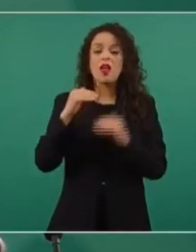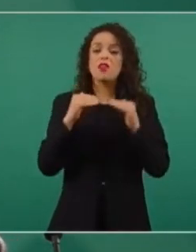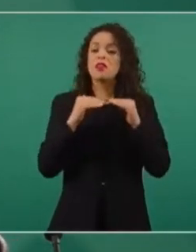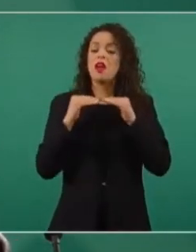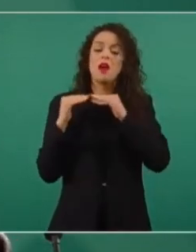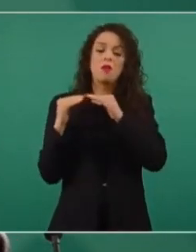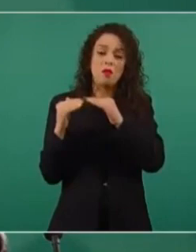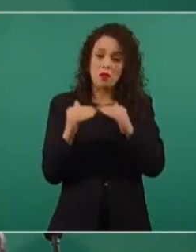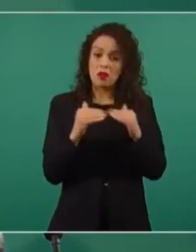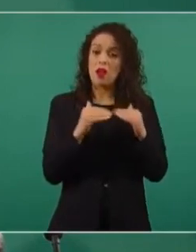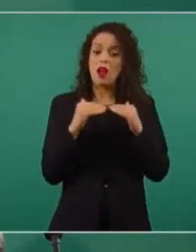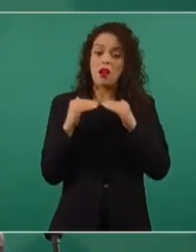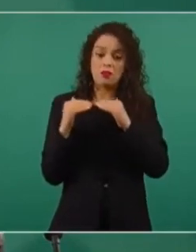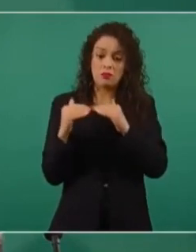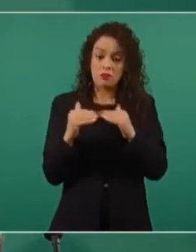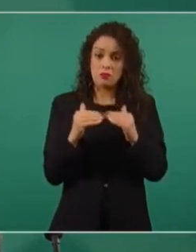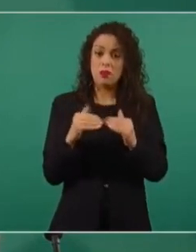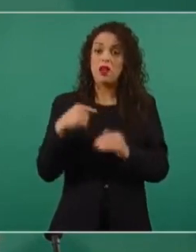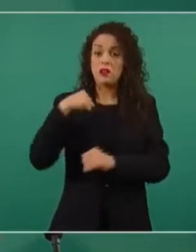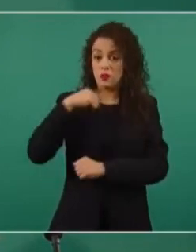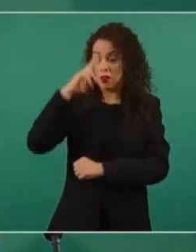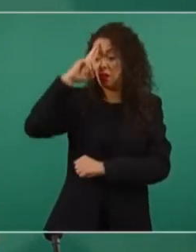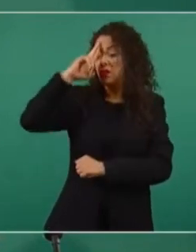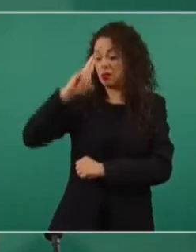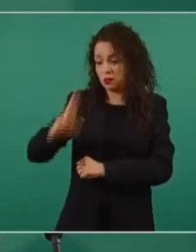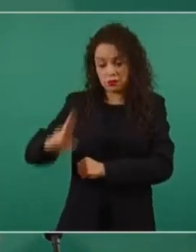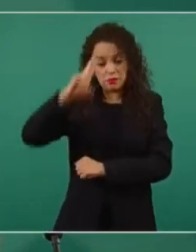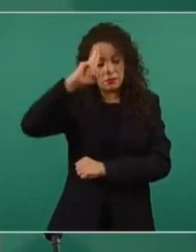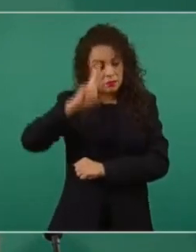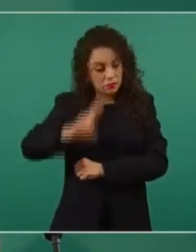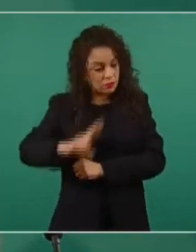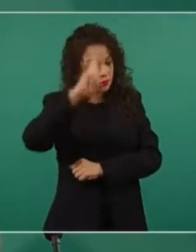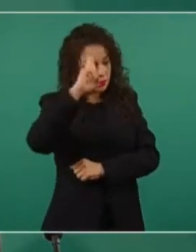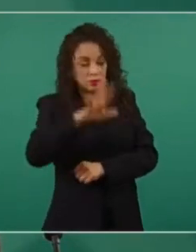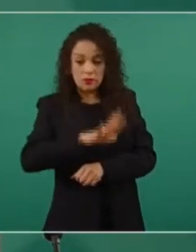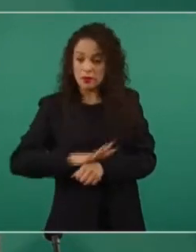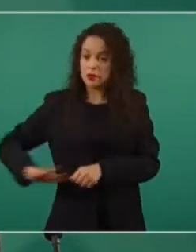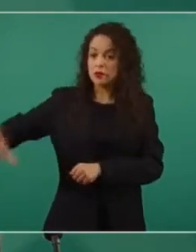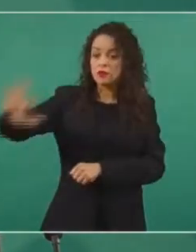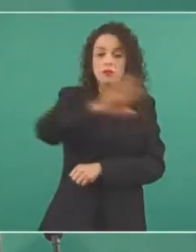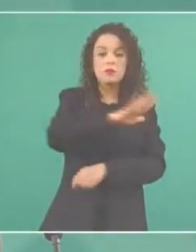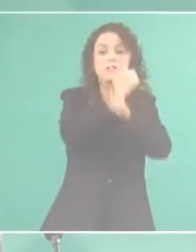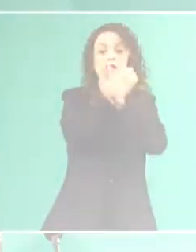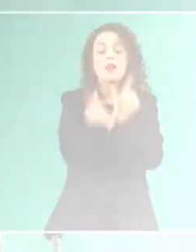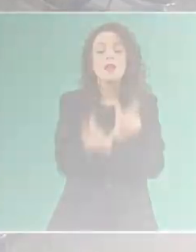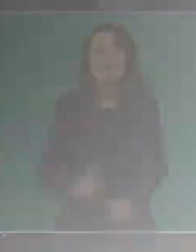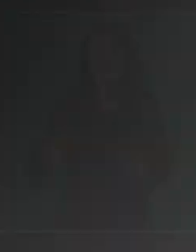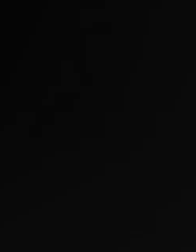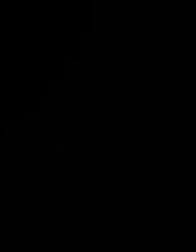somos respetuosos de las libertades para todos porque y no